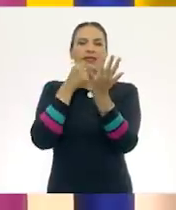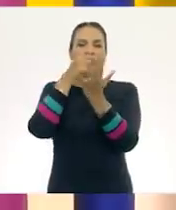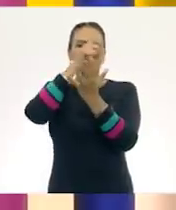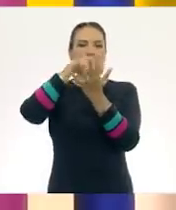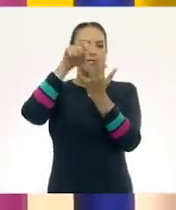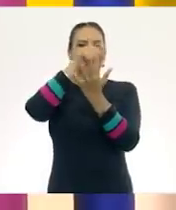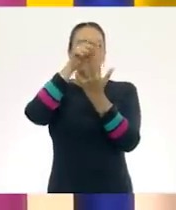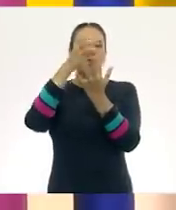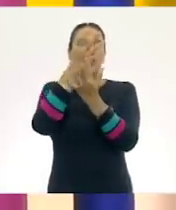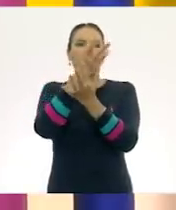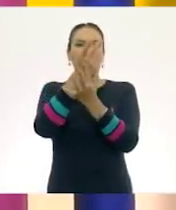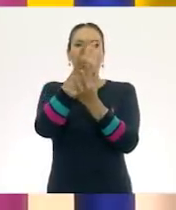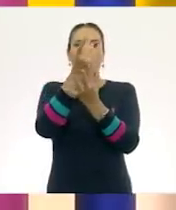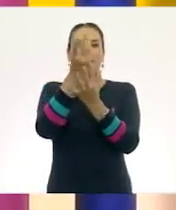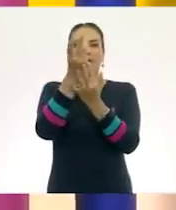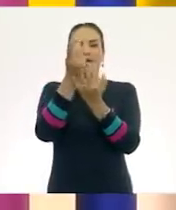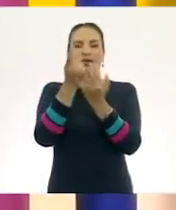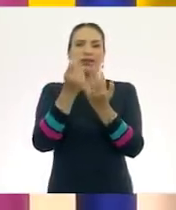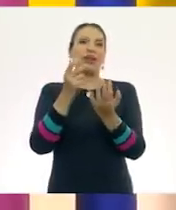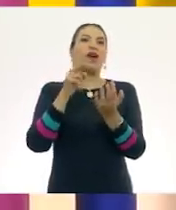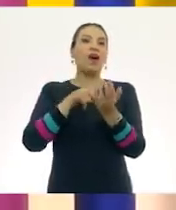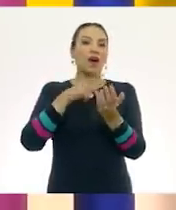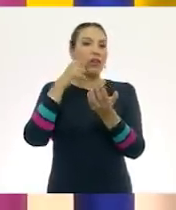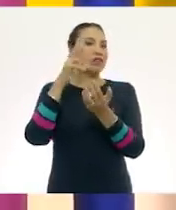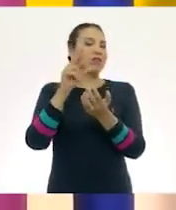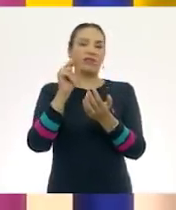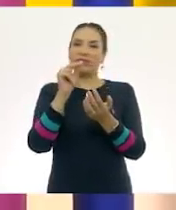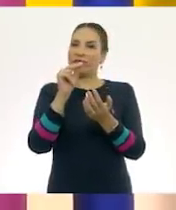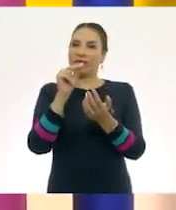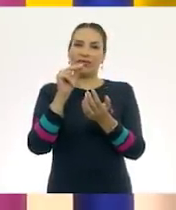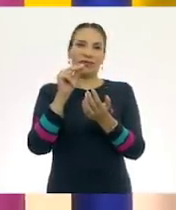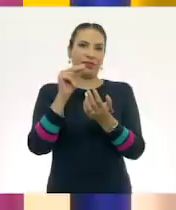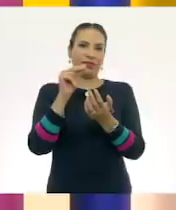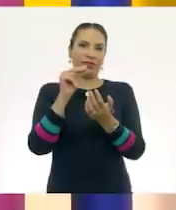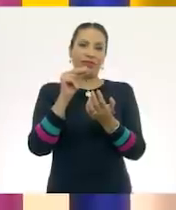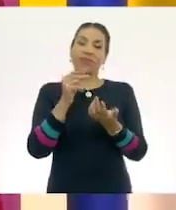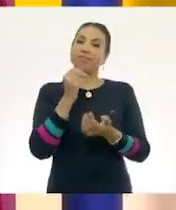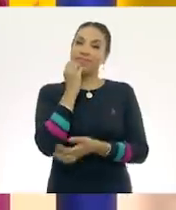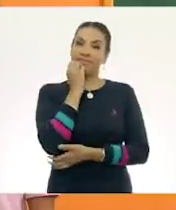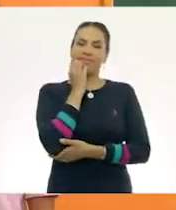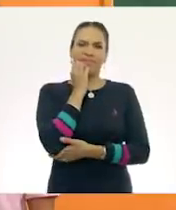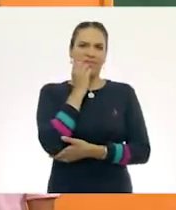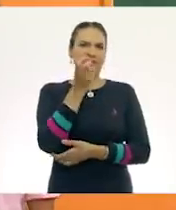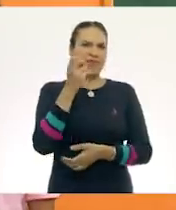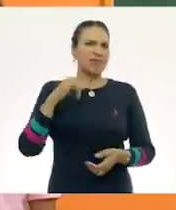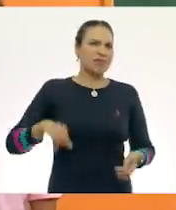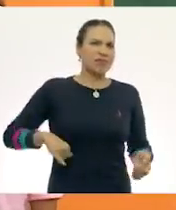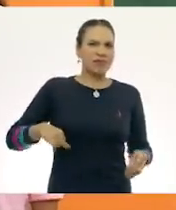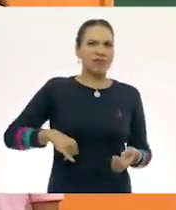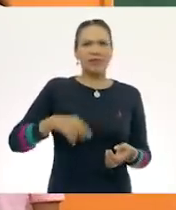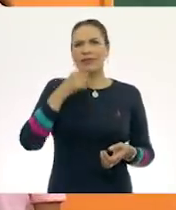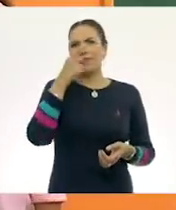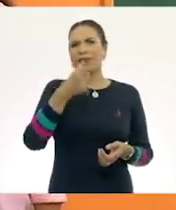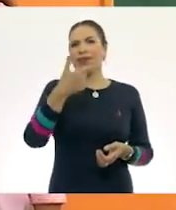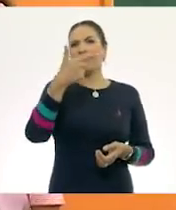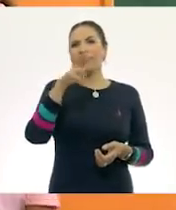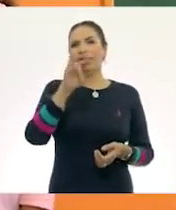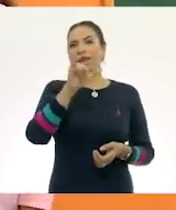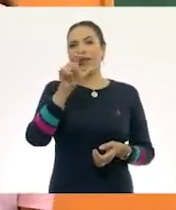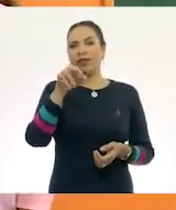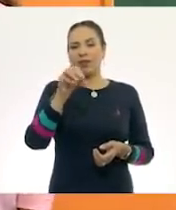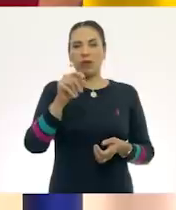contarlos y no repetirlos. Suena interesante lo que dice Guillermo.